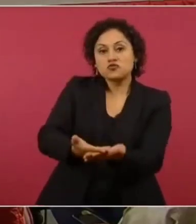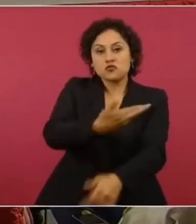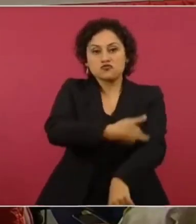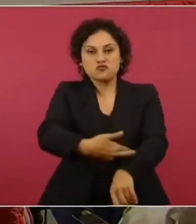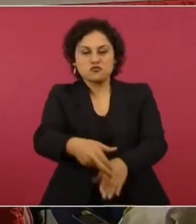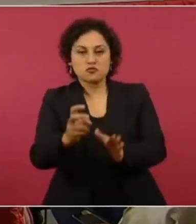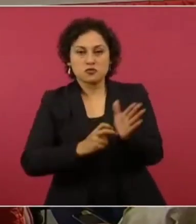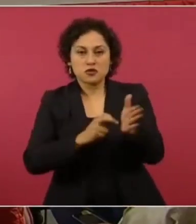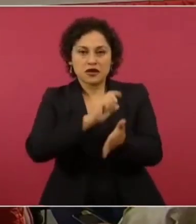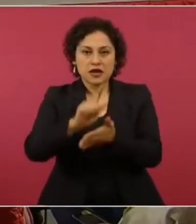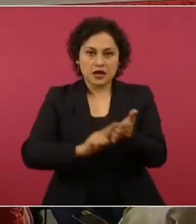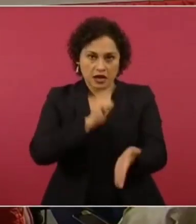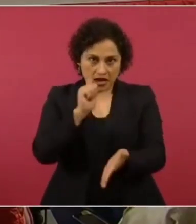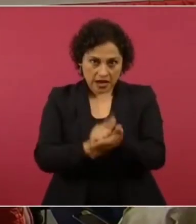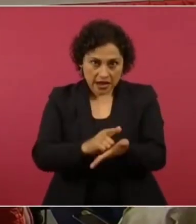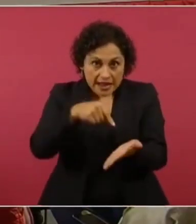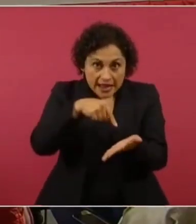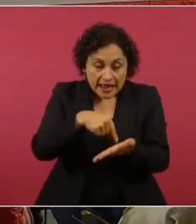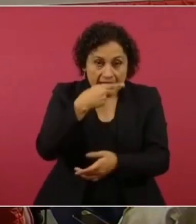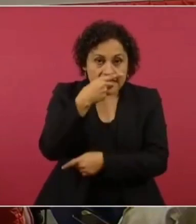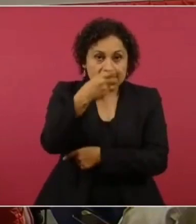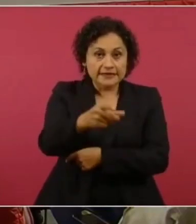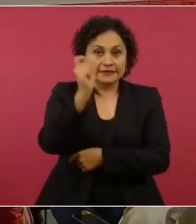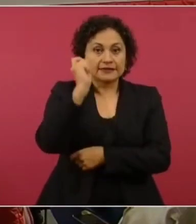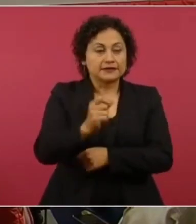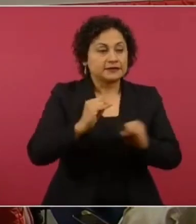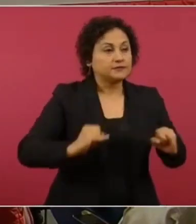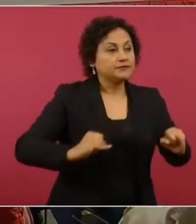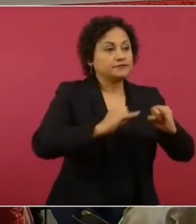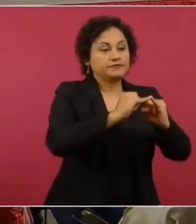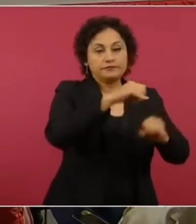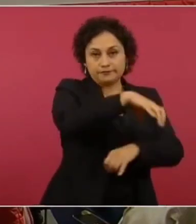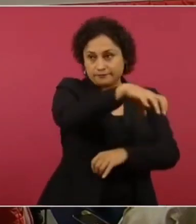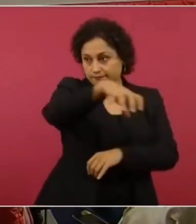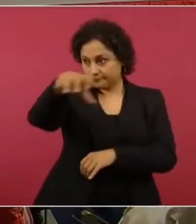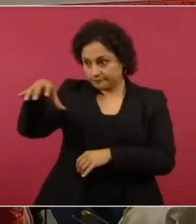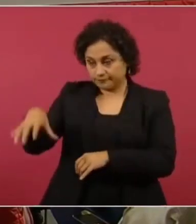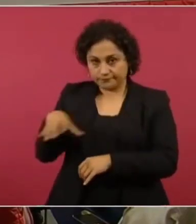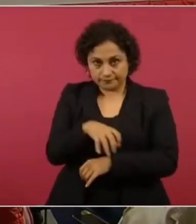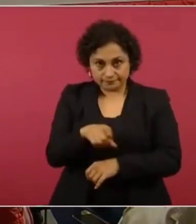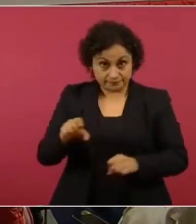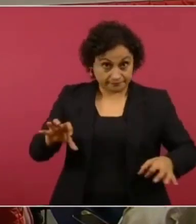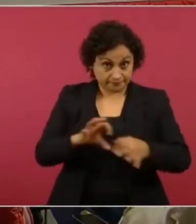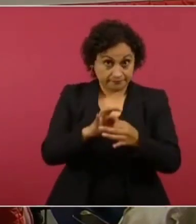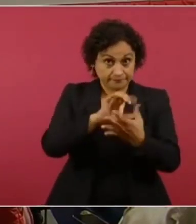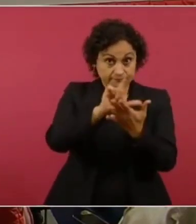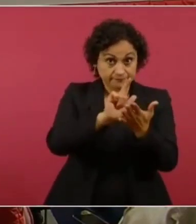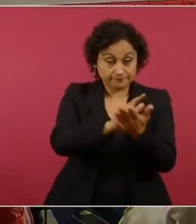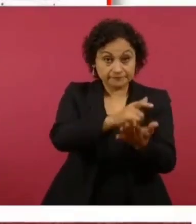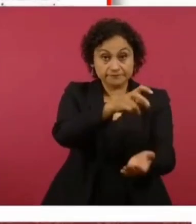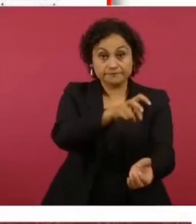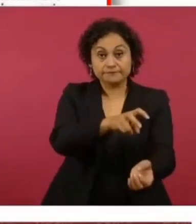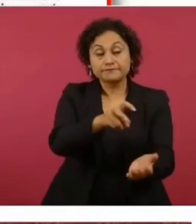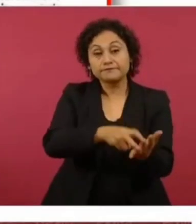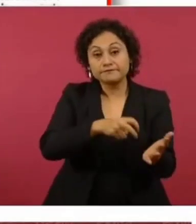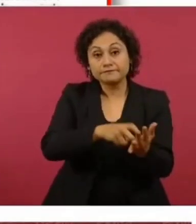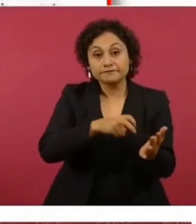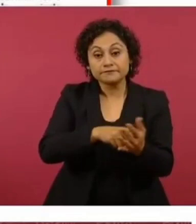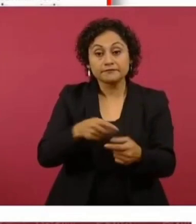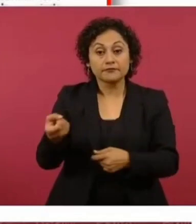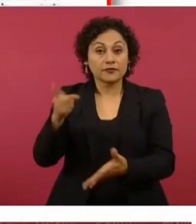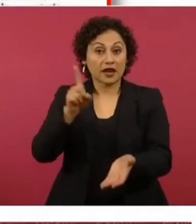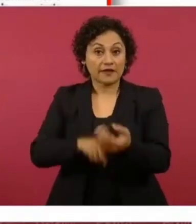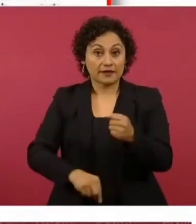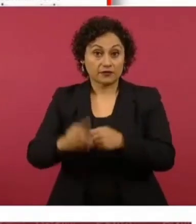instancias que serán funcionadas por parte de esta reforma, en estas trabajan tres